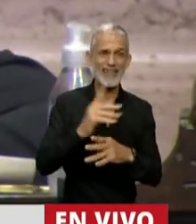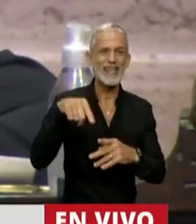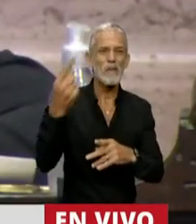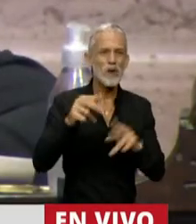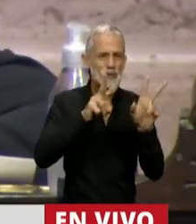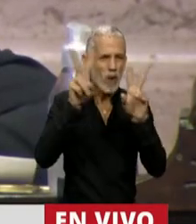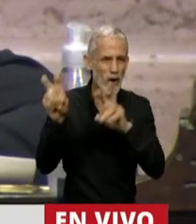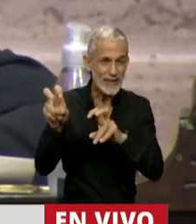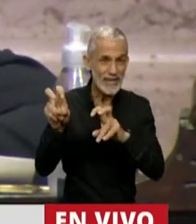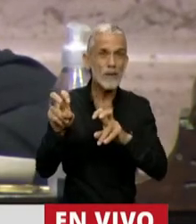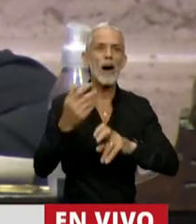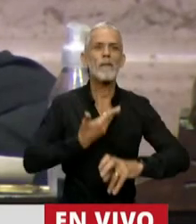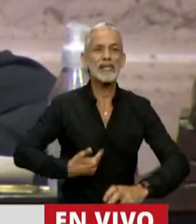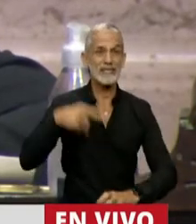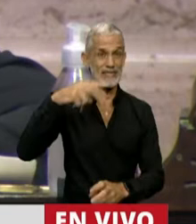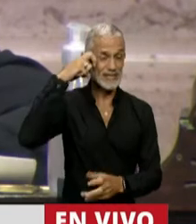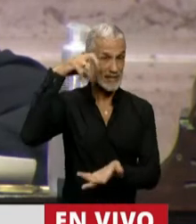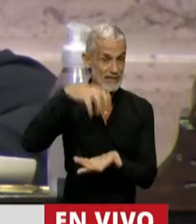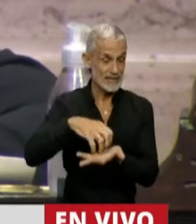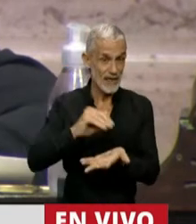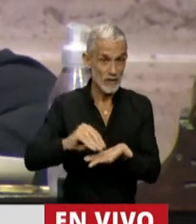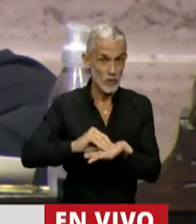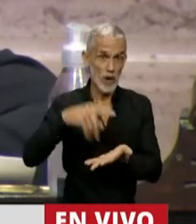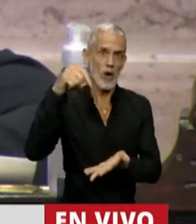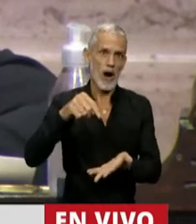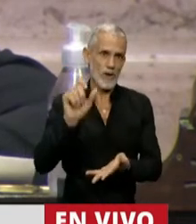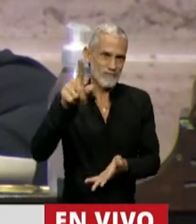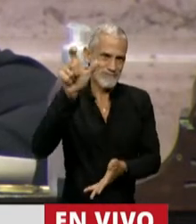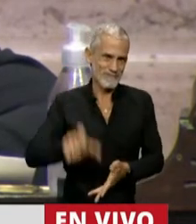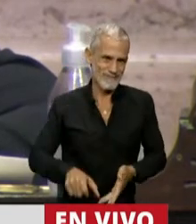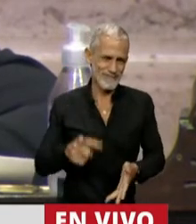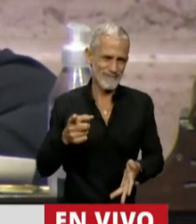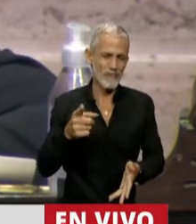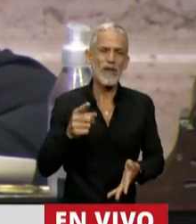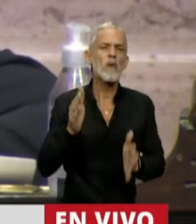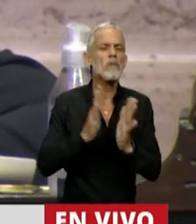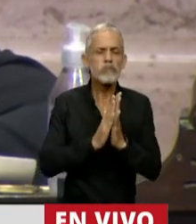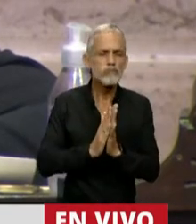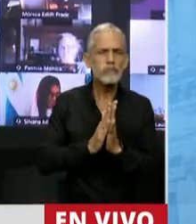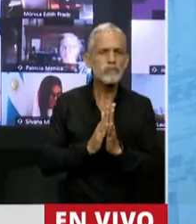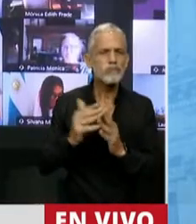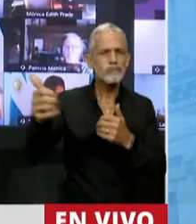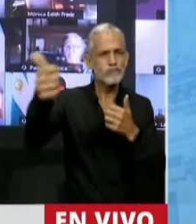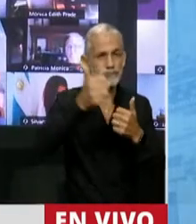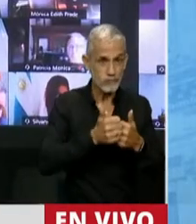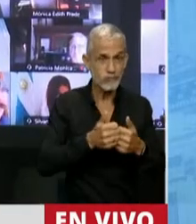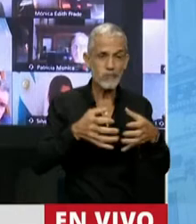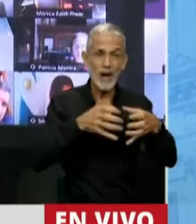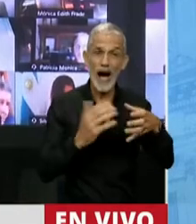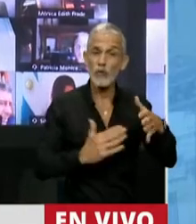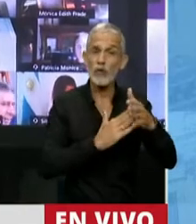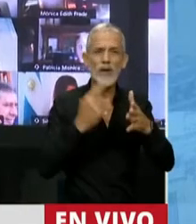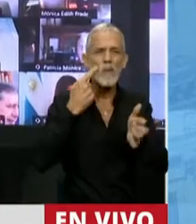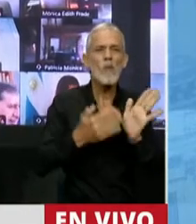próximo tema, la presidencia de la Cámara, en este momento en su persona, se acerque a las autoridades del interbloque y les